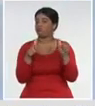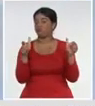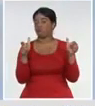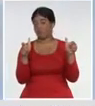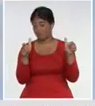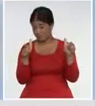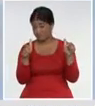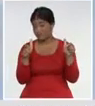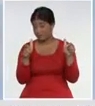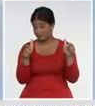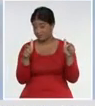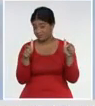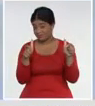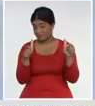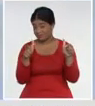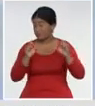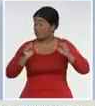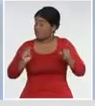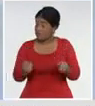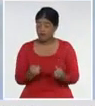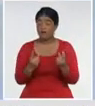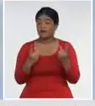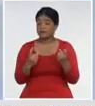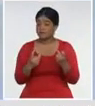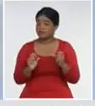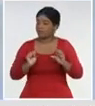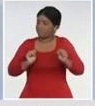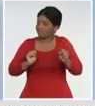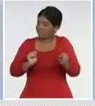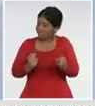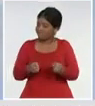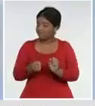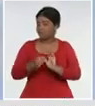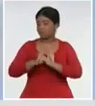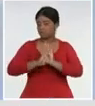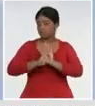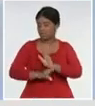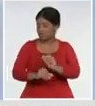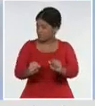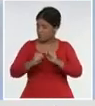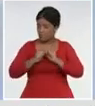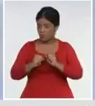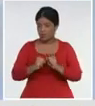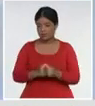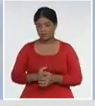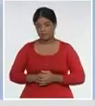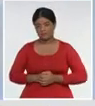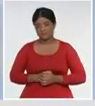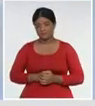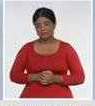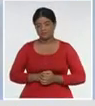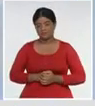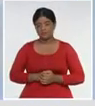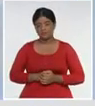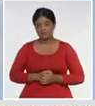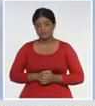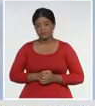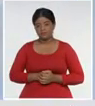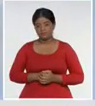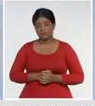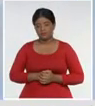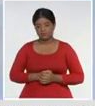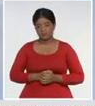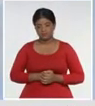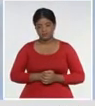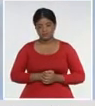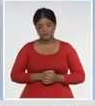de, la necesidad, de seguir, arreciando, las medidas, de control, estamos hablando, de un